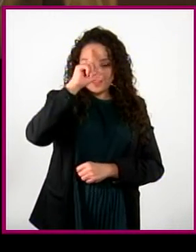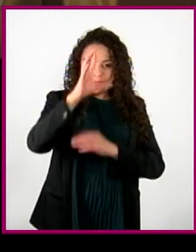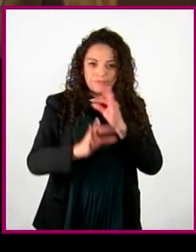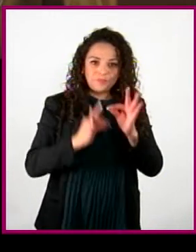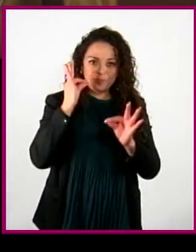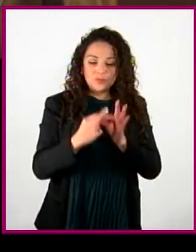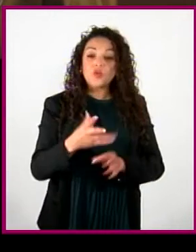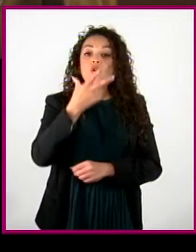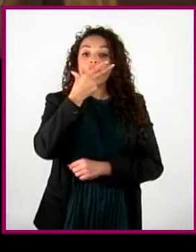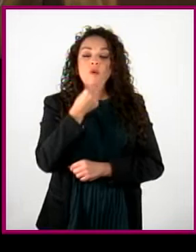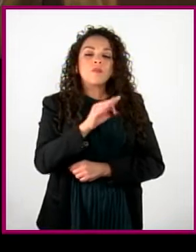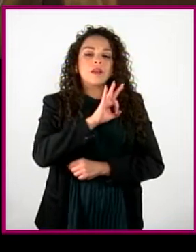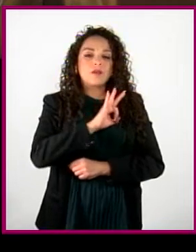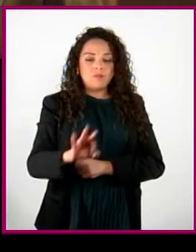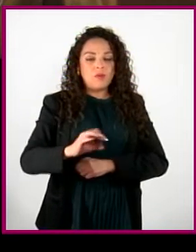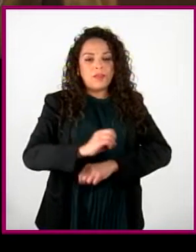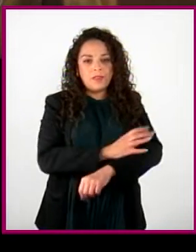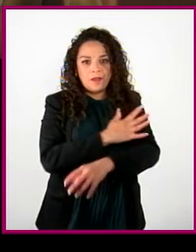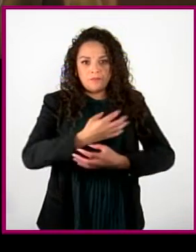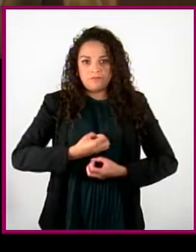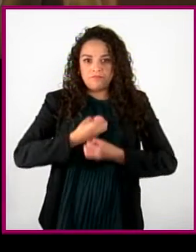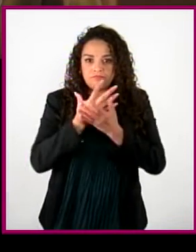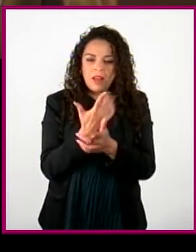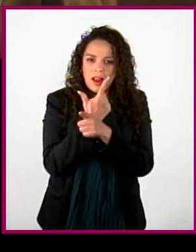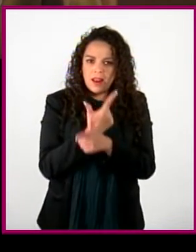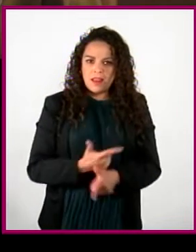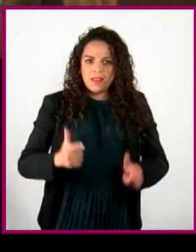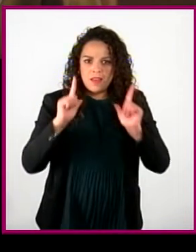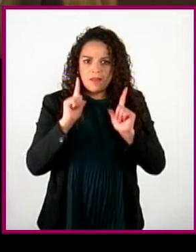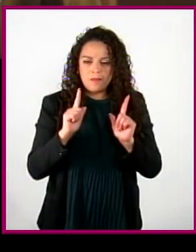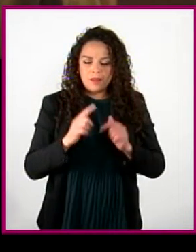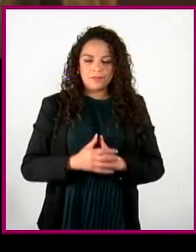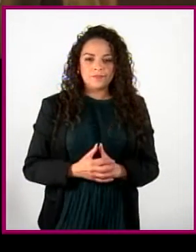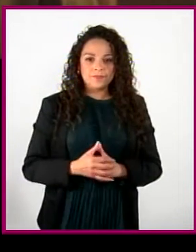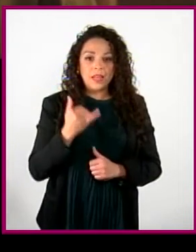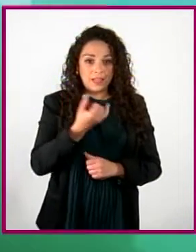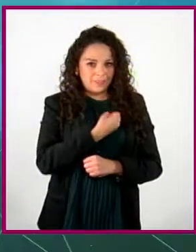los hombres puedan expresar sus emociones de manera libre y sana.